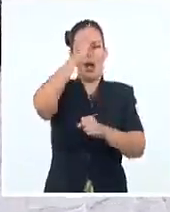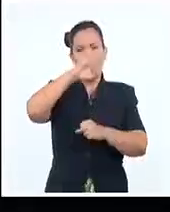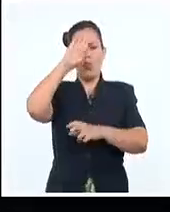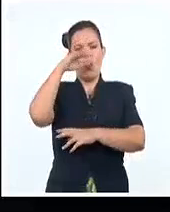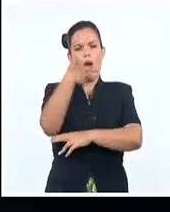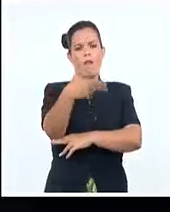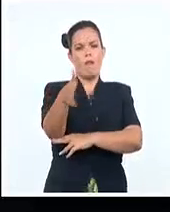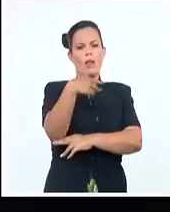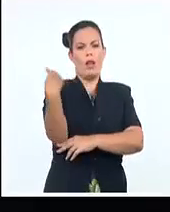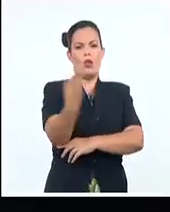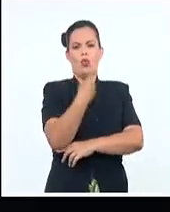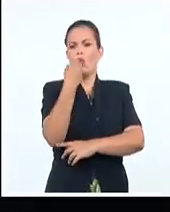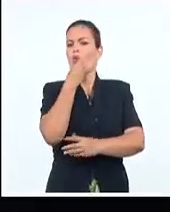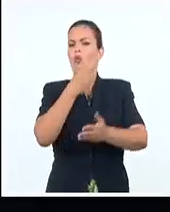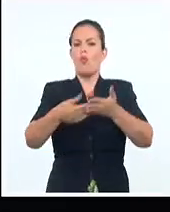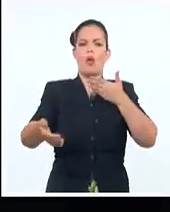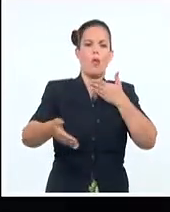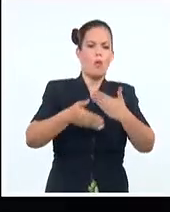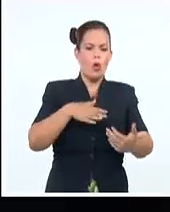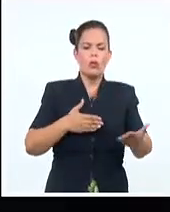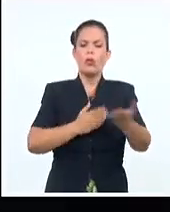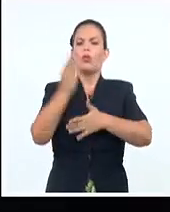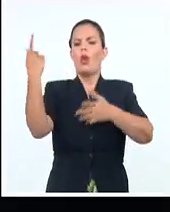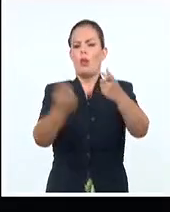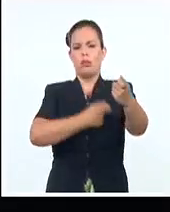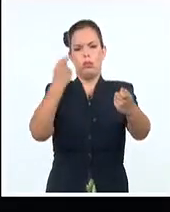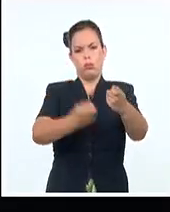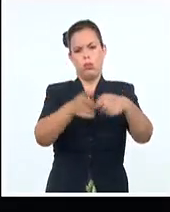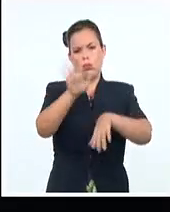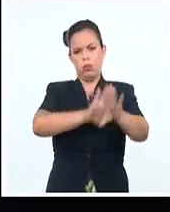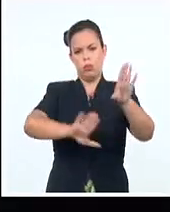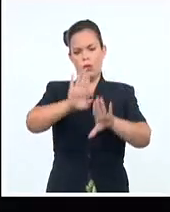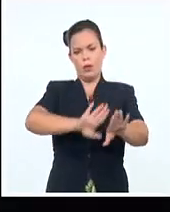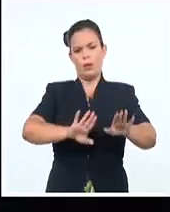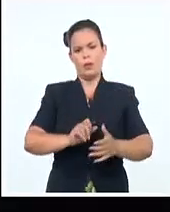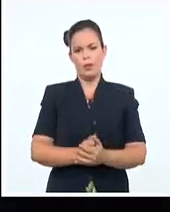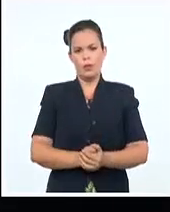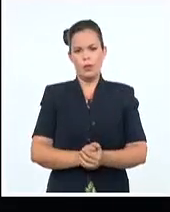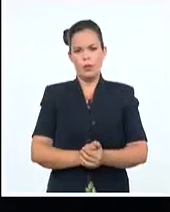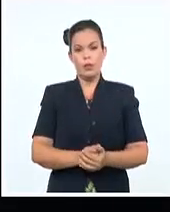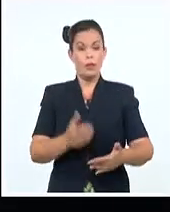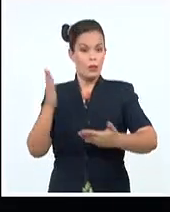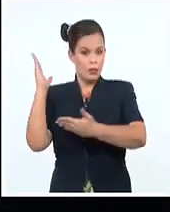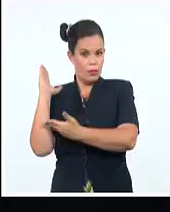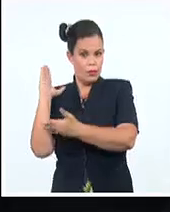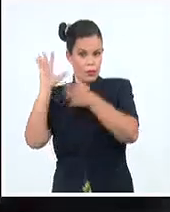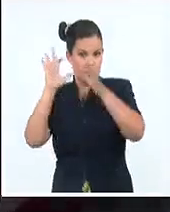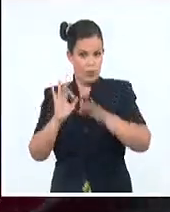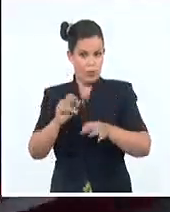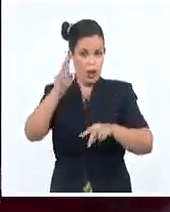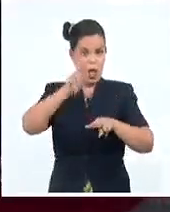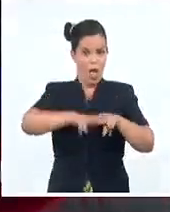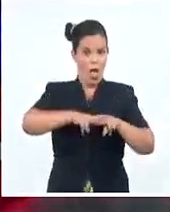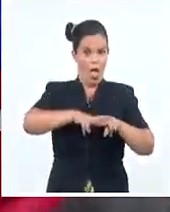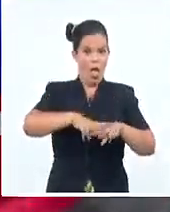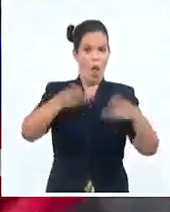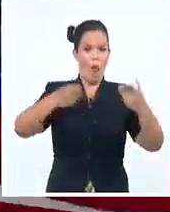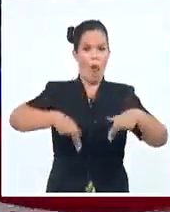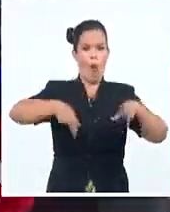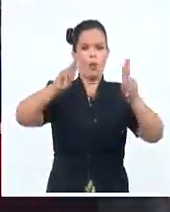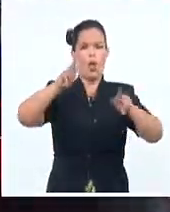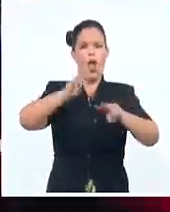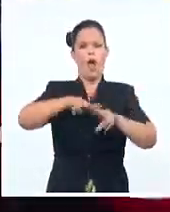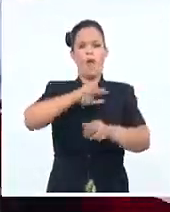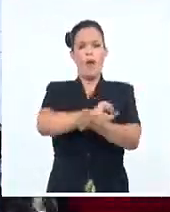toda vida. La inmensa bandera de la estrella solitaria, emplazada en el Hotel Habana Libre, mide 28 metros de largo y 14 de